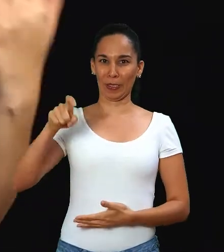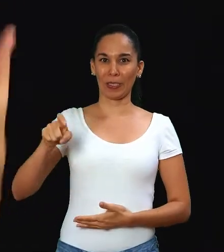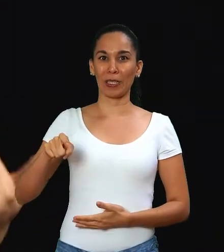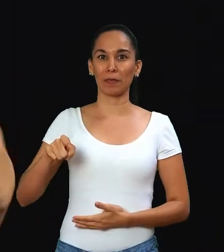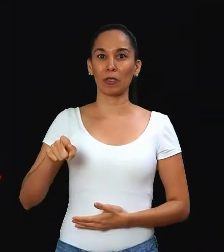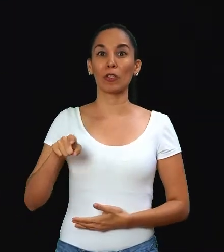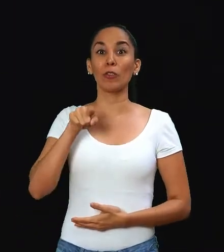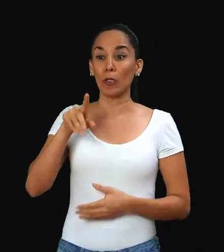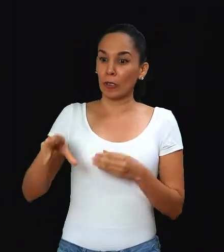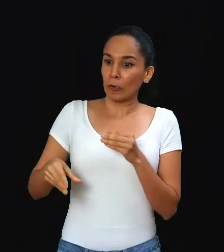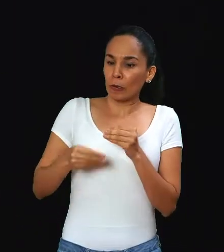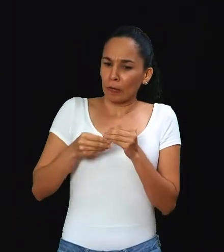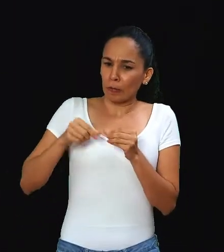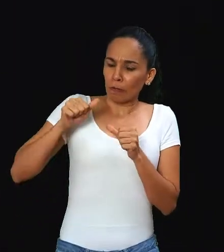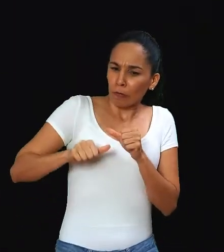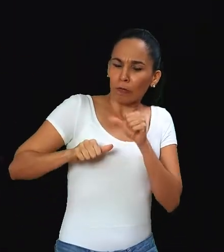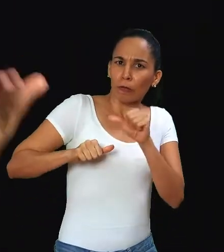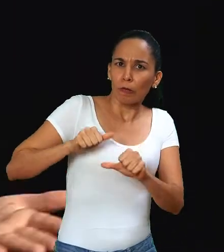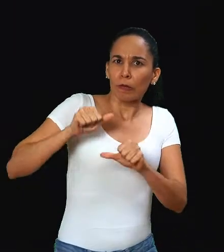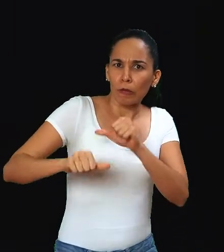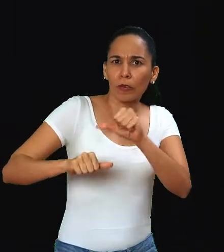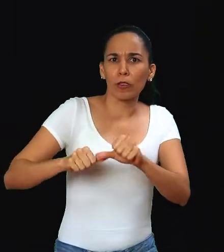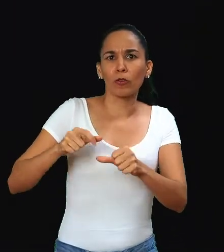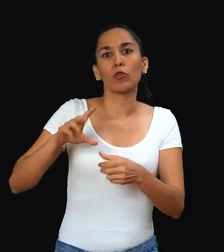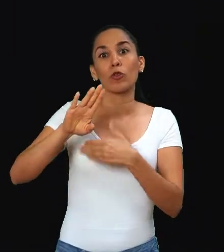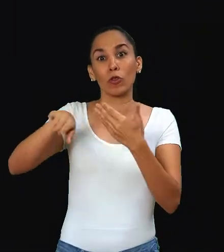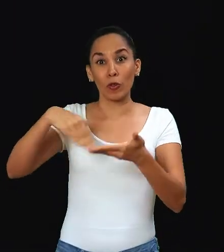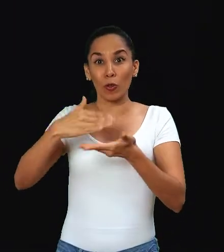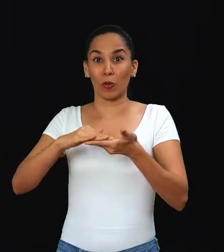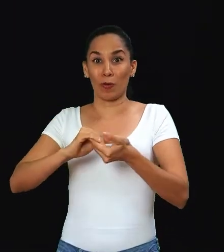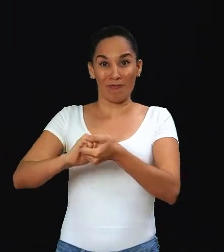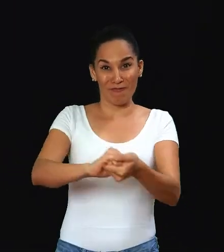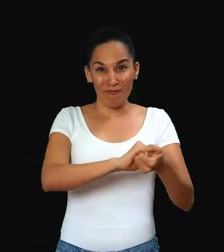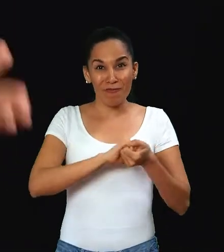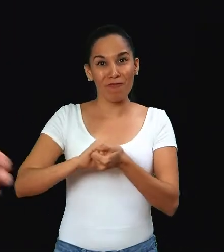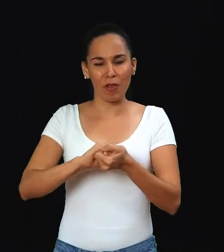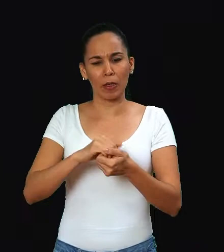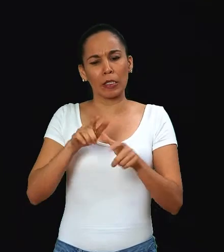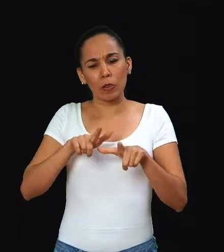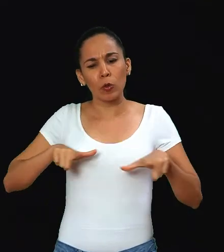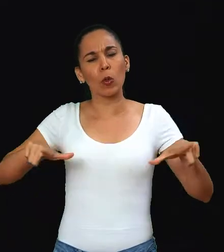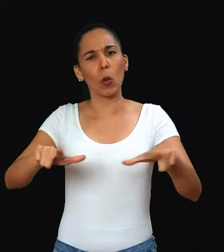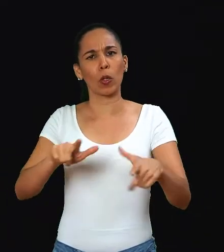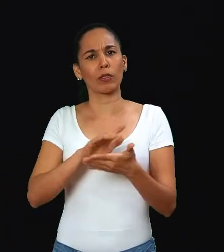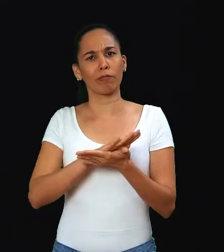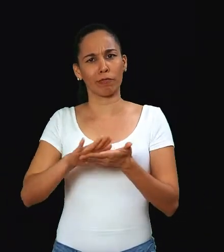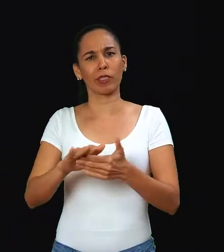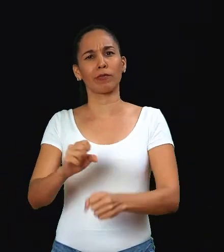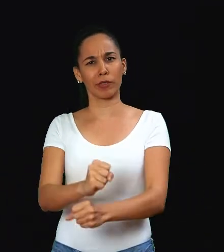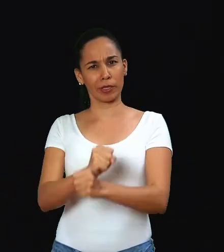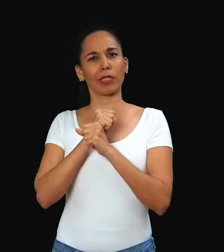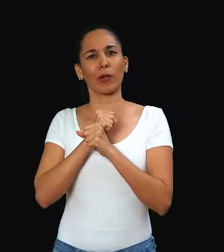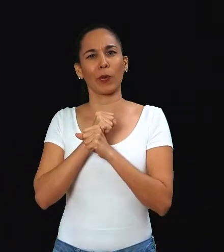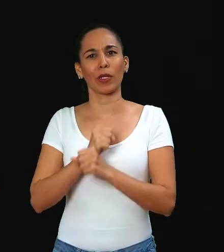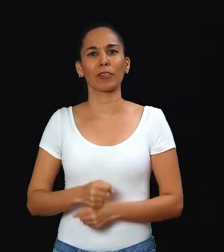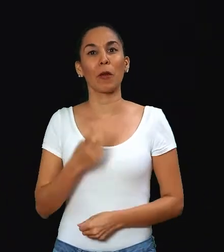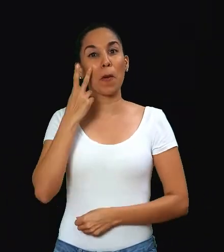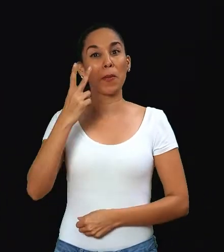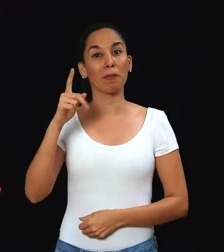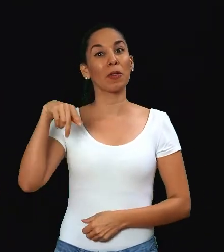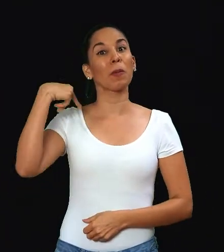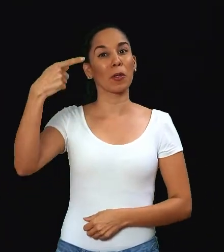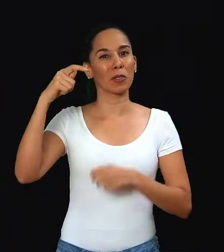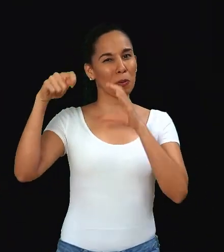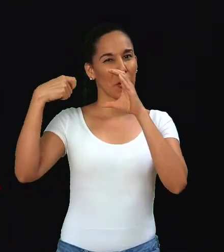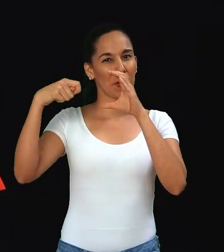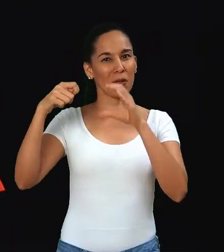¡Súmate a los esfuerzos y contribuyamos entre todos a mantener nuestras instalaciones seguras! ¡Nos vemos en la